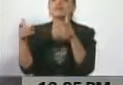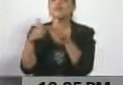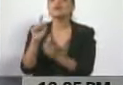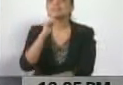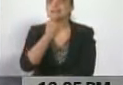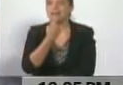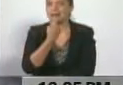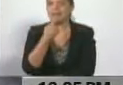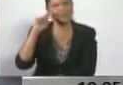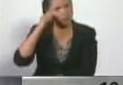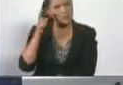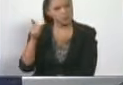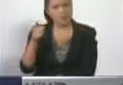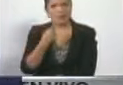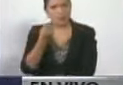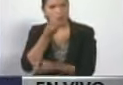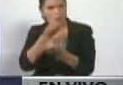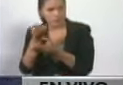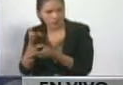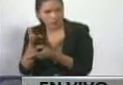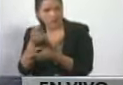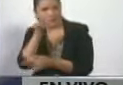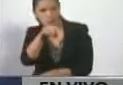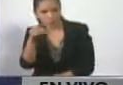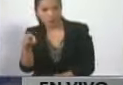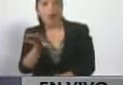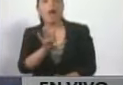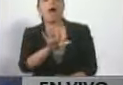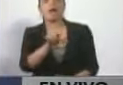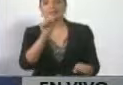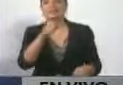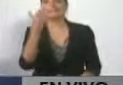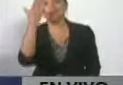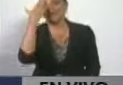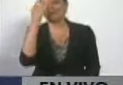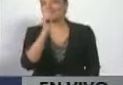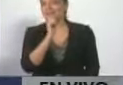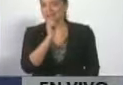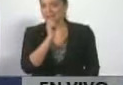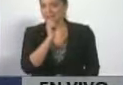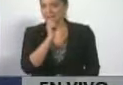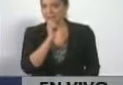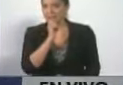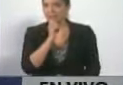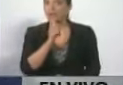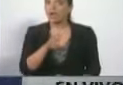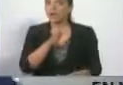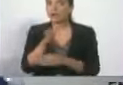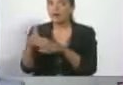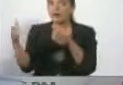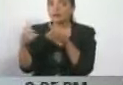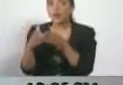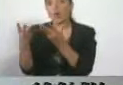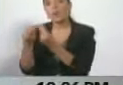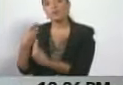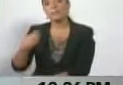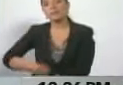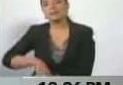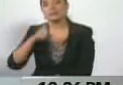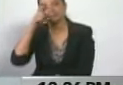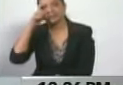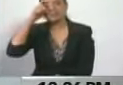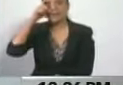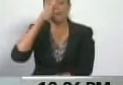privada. ¿Se acuerda que yo le pedí a usted autorización? Claro, ya sé quién es el lambiscón. Y asistí a esa reunión con presencia del presidente Rodríguez Zapatero. Y él se